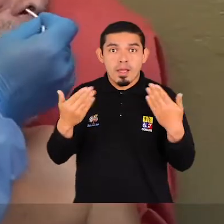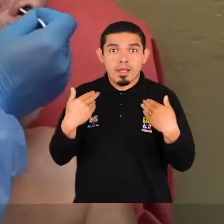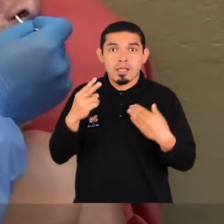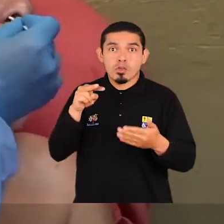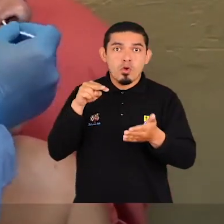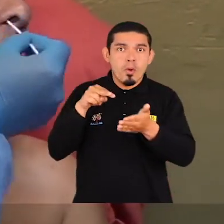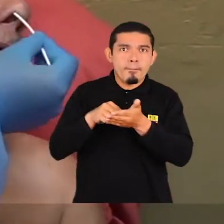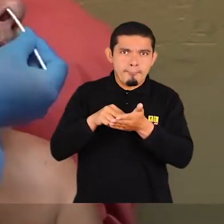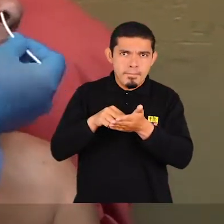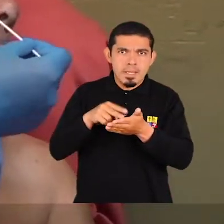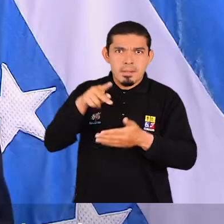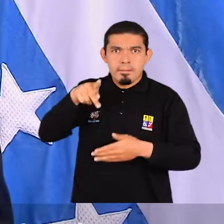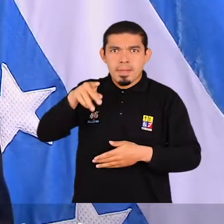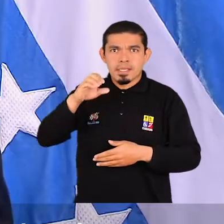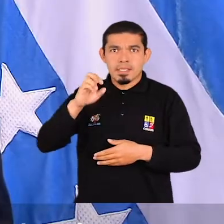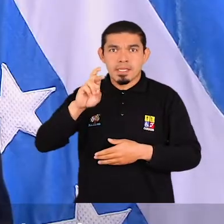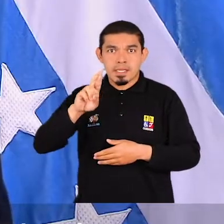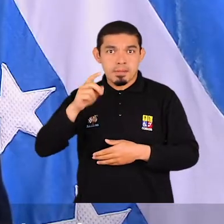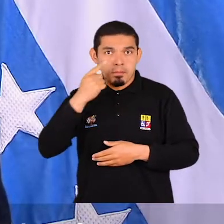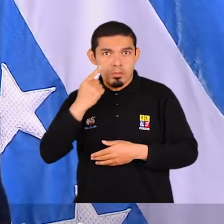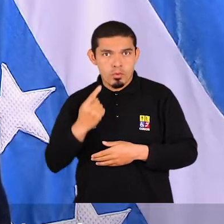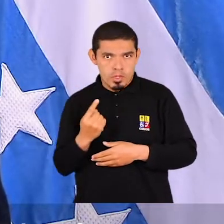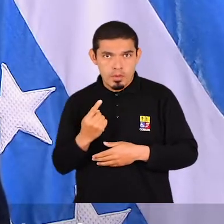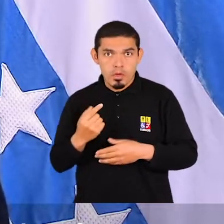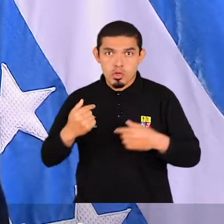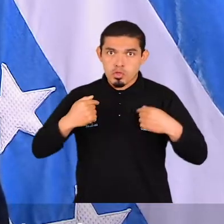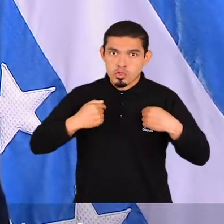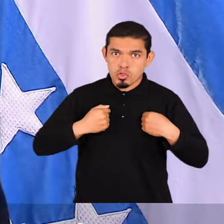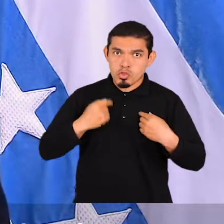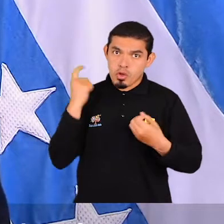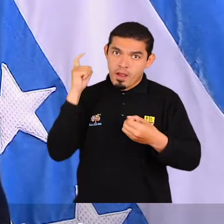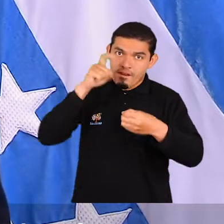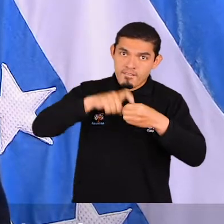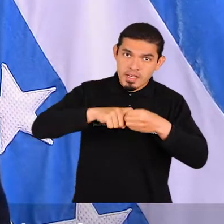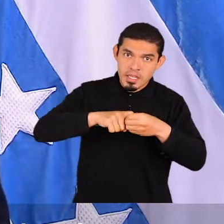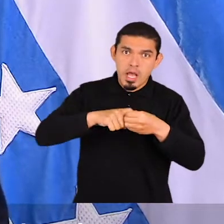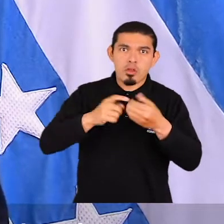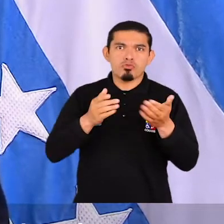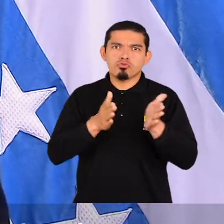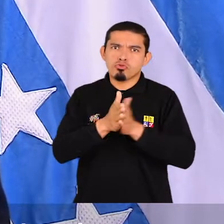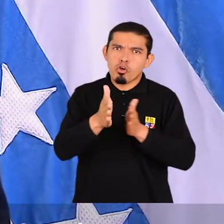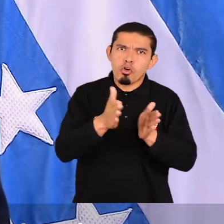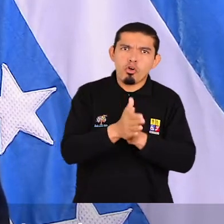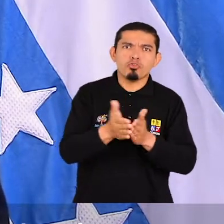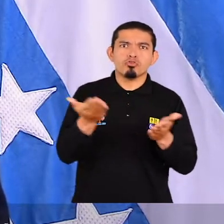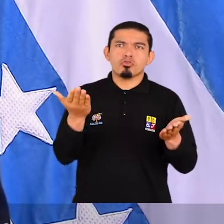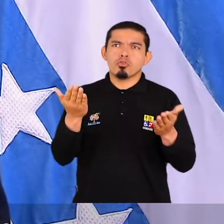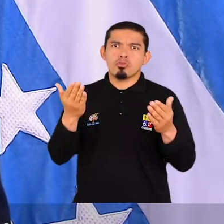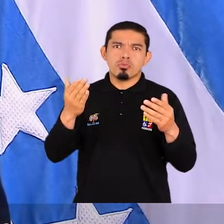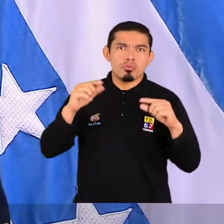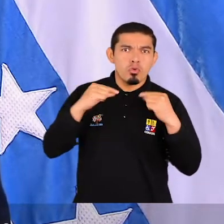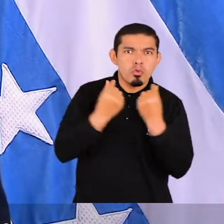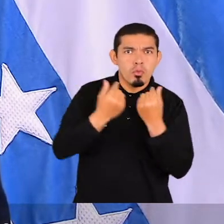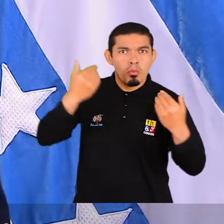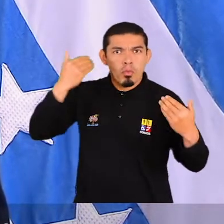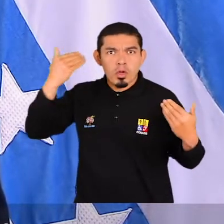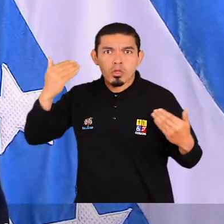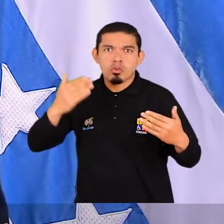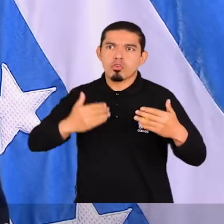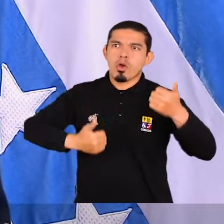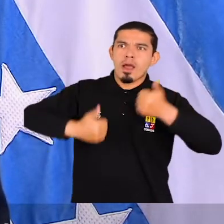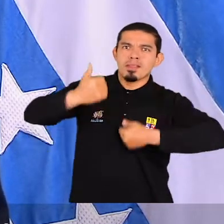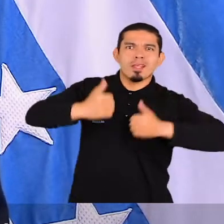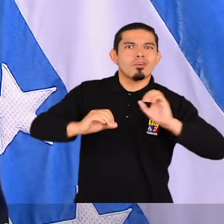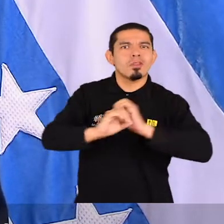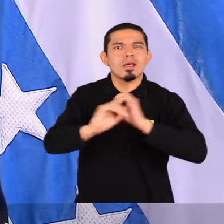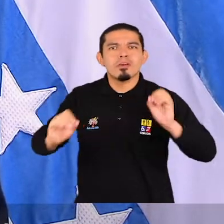pruebas PCR diarias. No soy ni jamás he sido afiliado a ningún partido político ni candidato a nada. Para mí es un verdadero